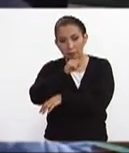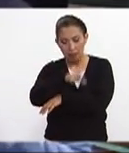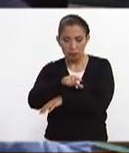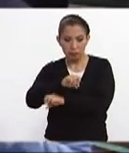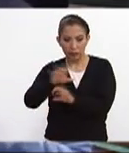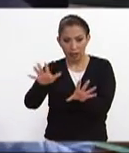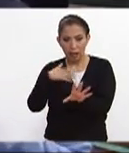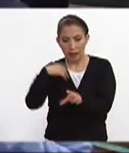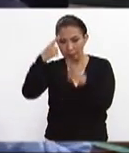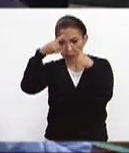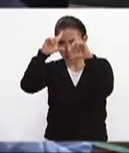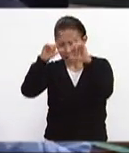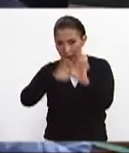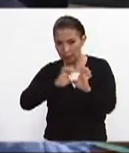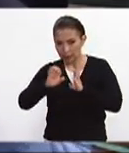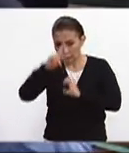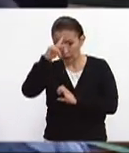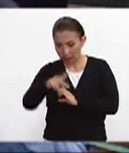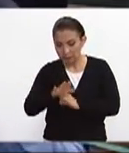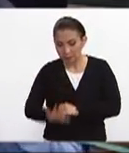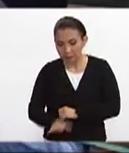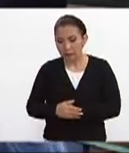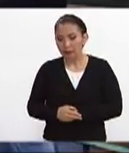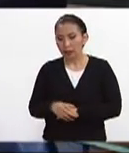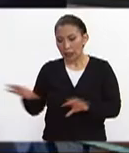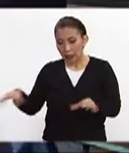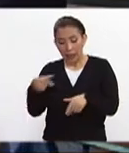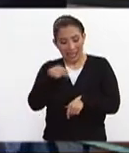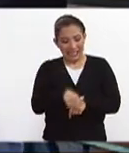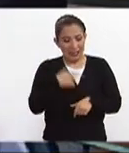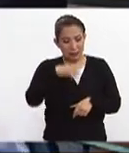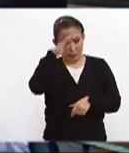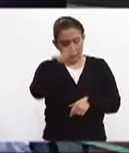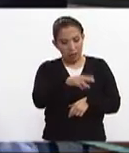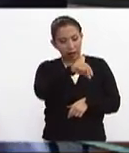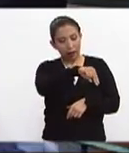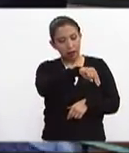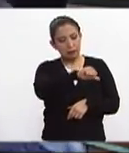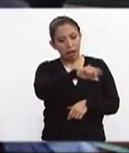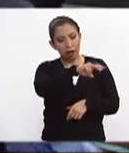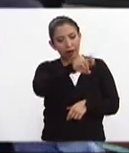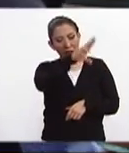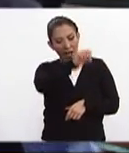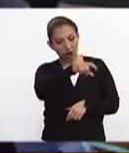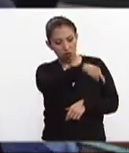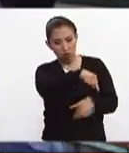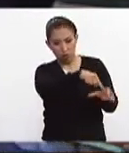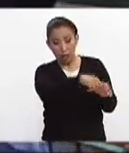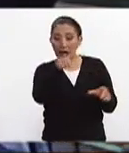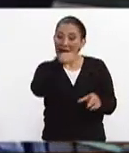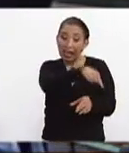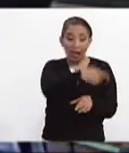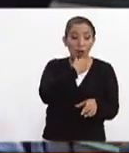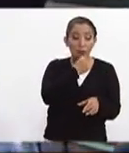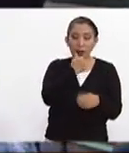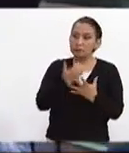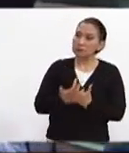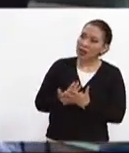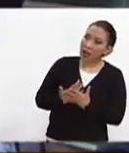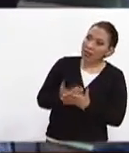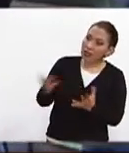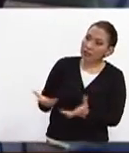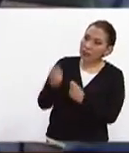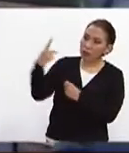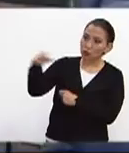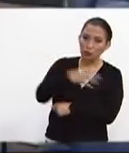por supuesto de la Marina y del Ejército Nacional estamos aquí con el señor Navarro él está a la espera de que se ha